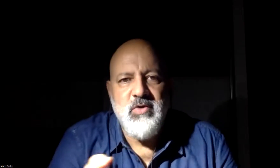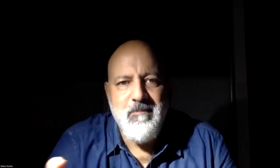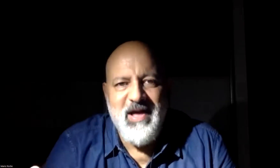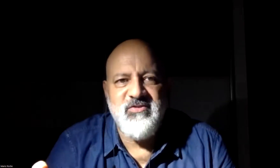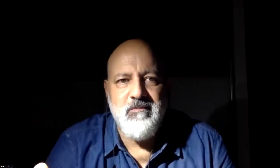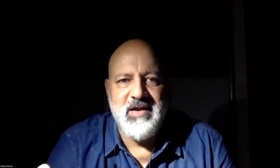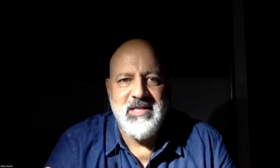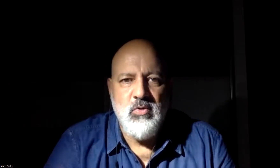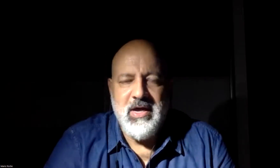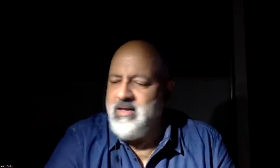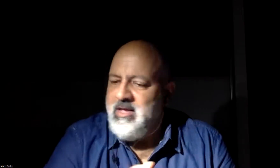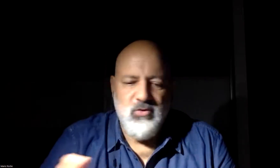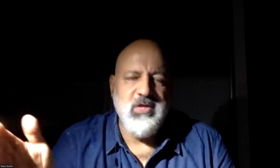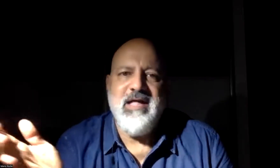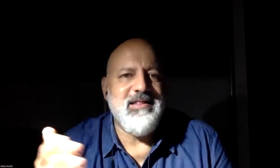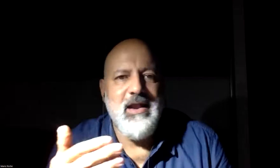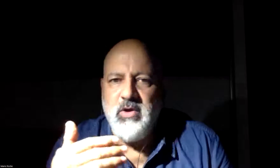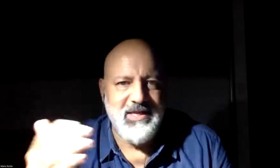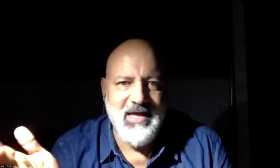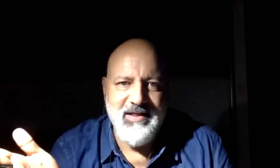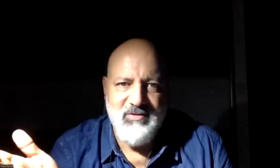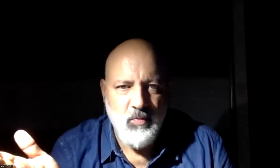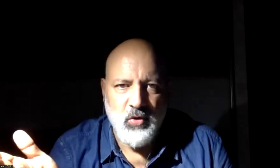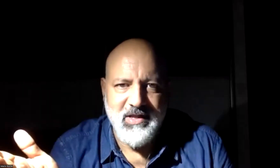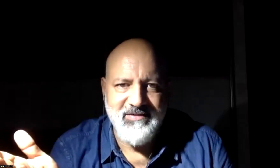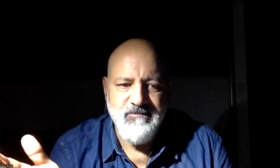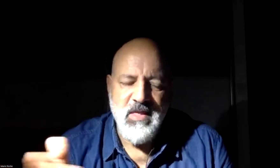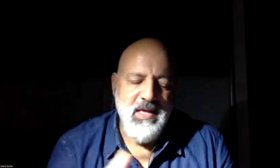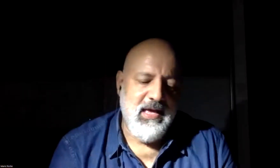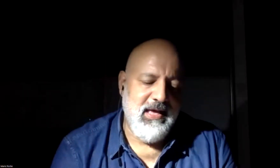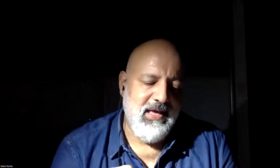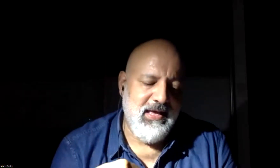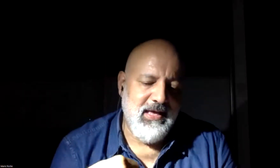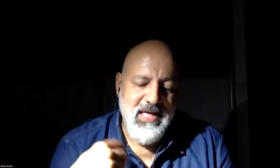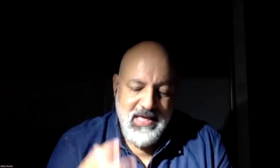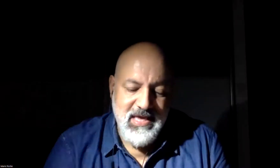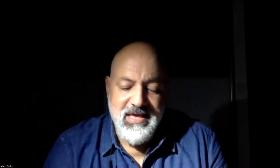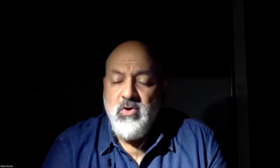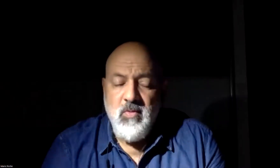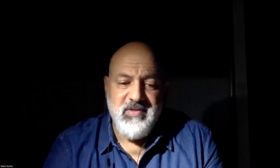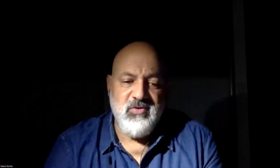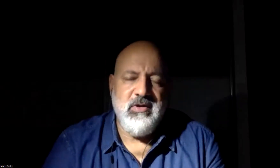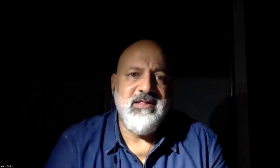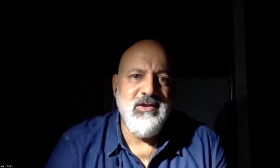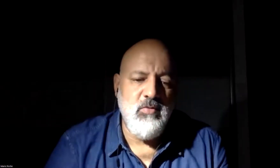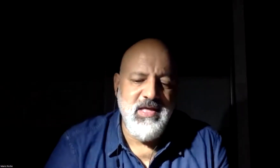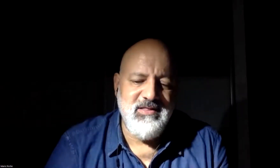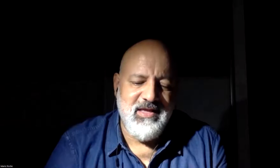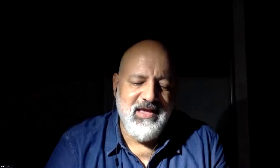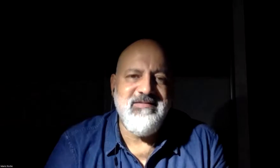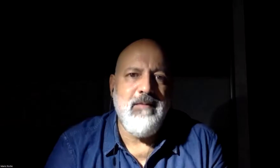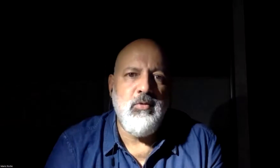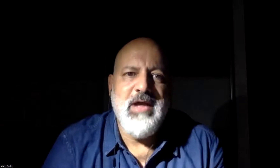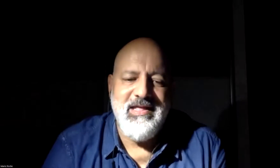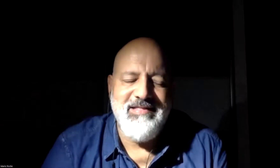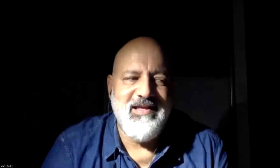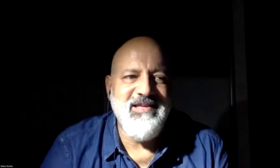y un espacio en particular. Tú te tardas lo que te tardas en tu podcast. Y como mencioné anteriormente,